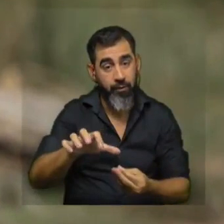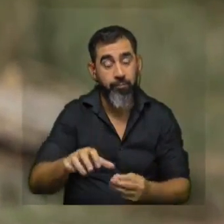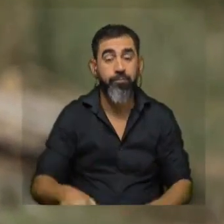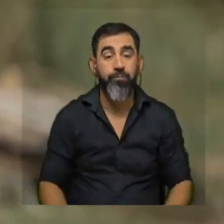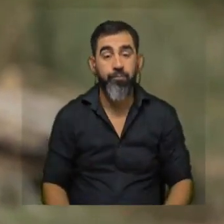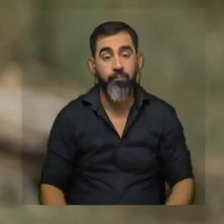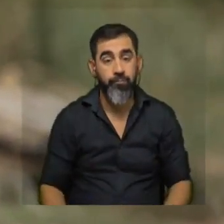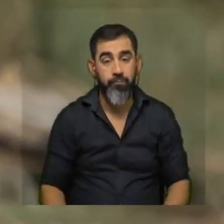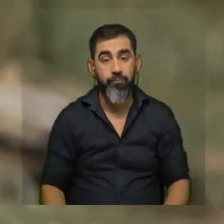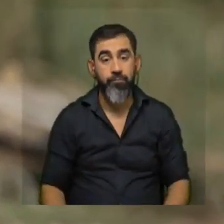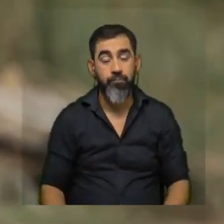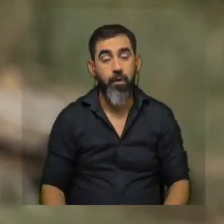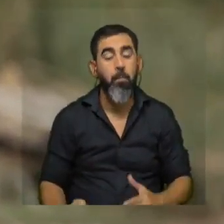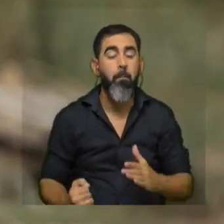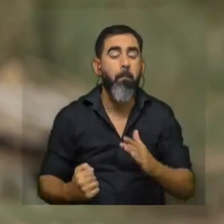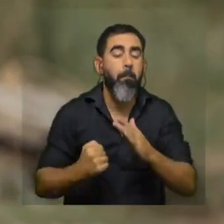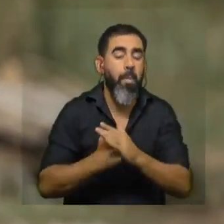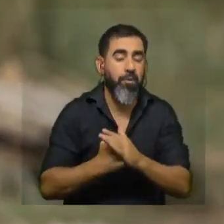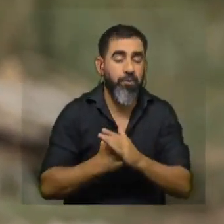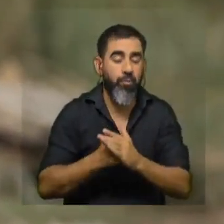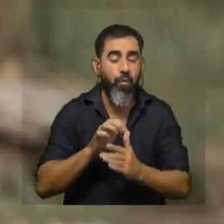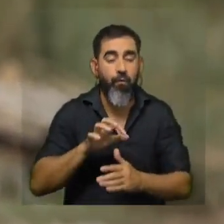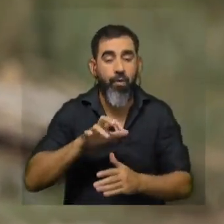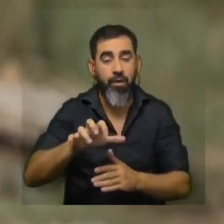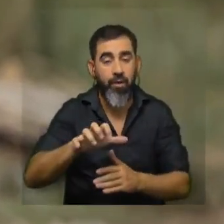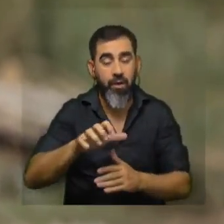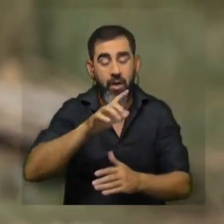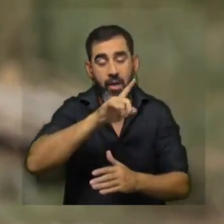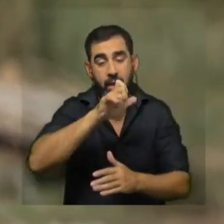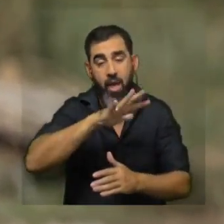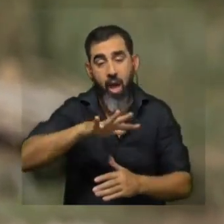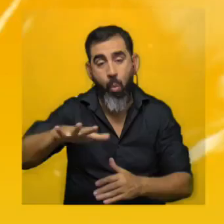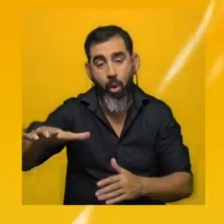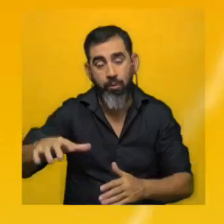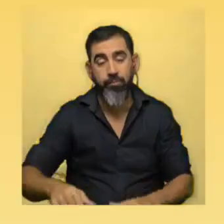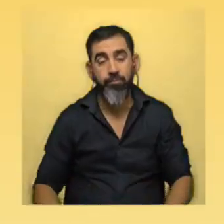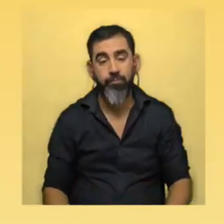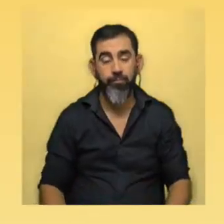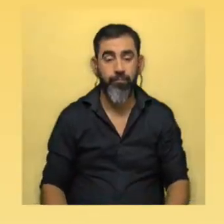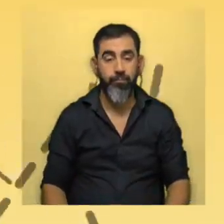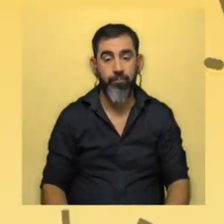que serían las máximas en el estuario, serían las máximas que se encuentran.